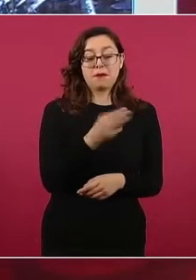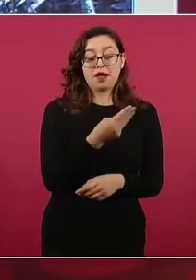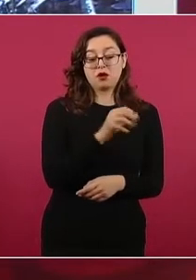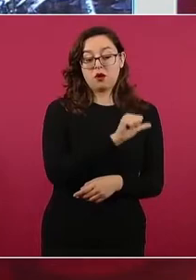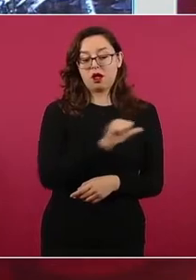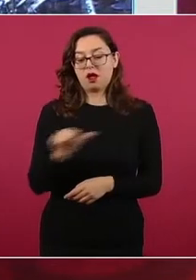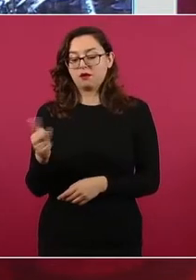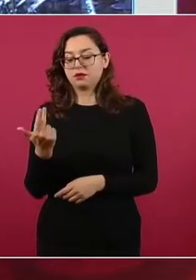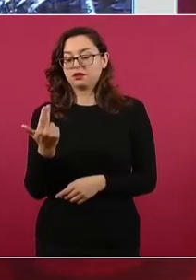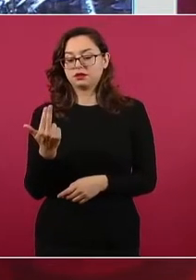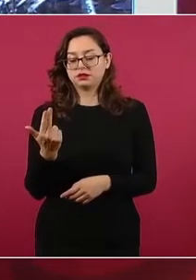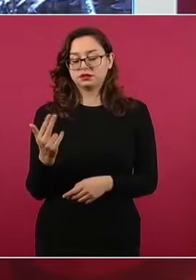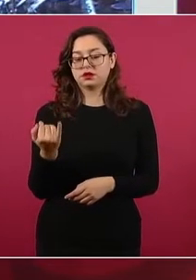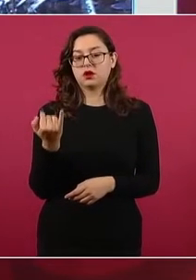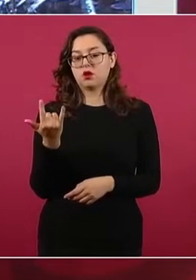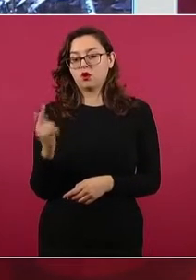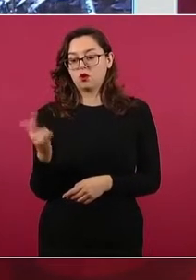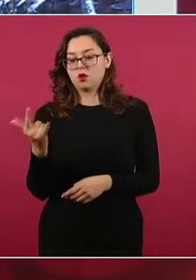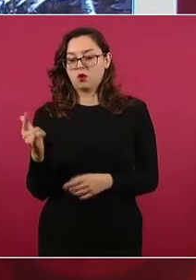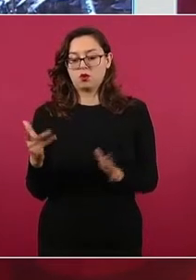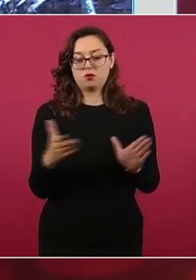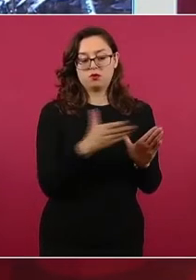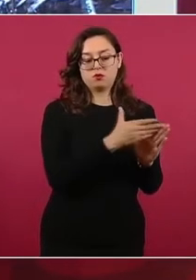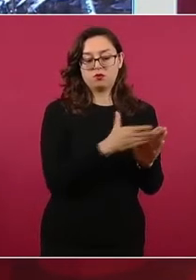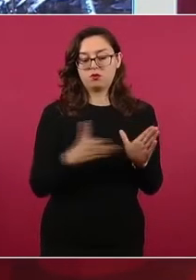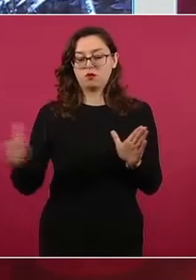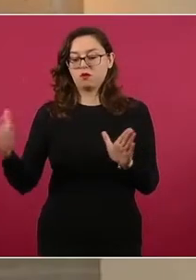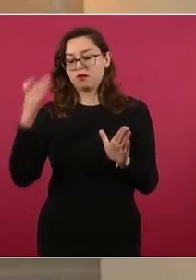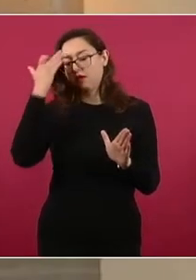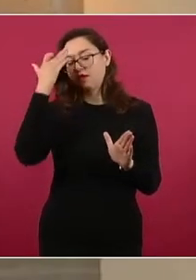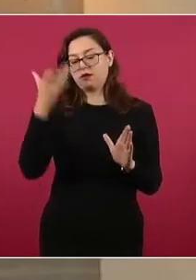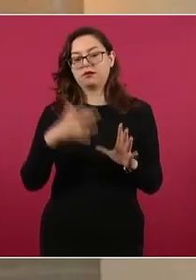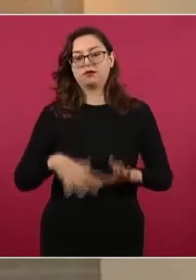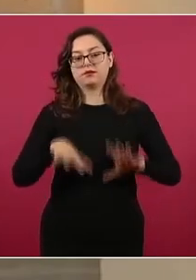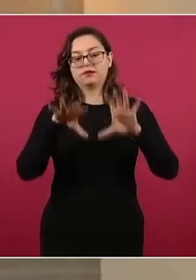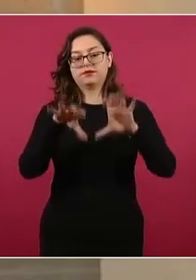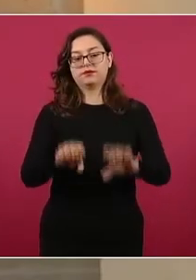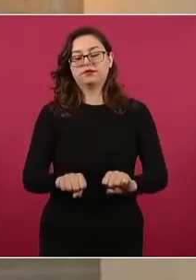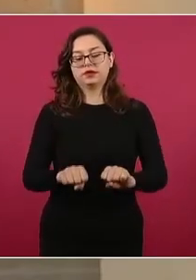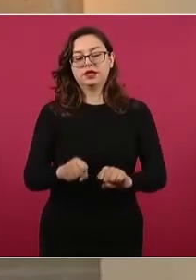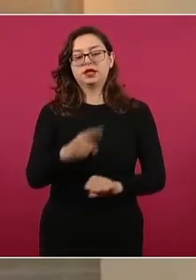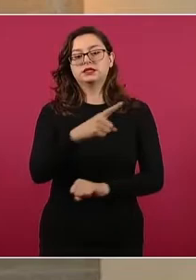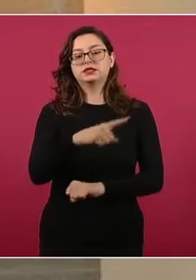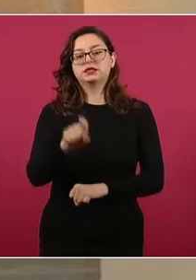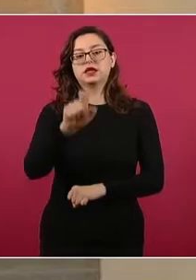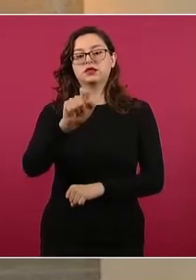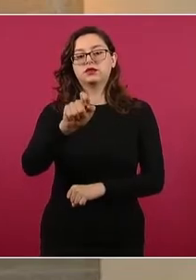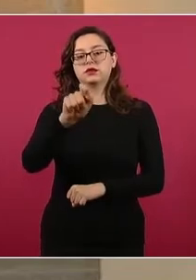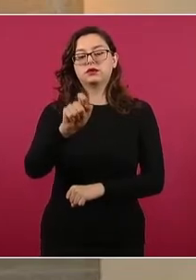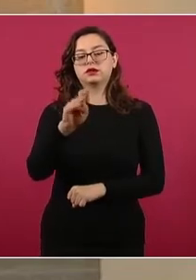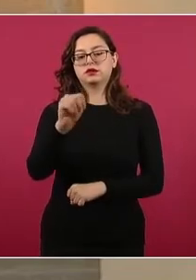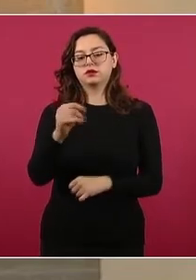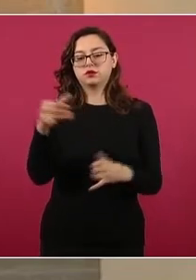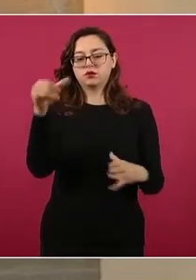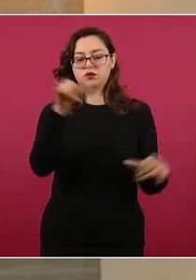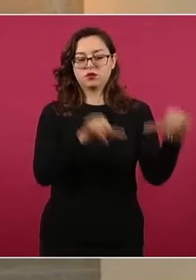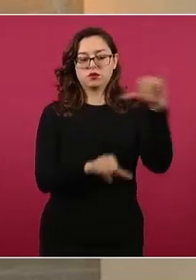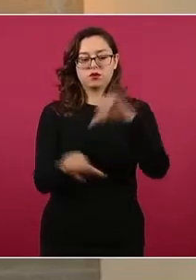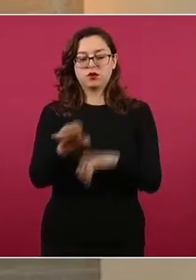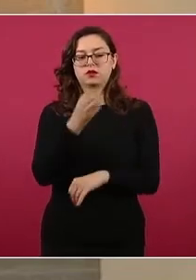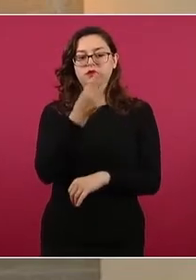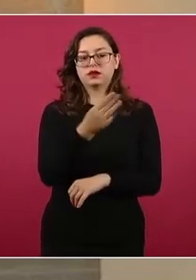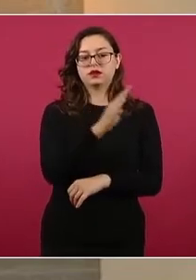junio. En este periodo se han asegurado 129 laboratorios, tres en Baja